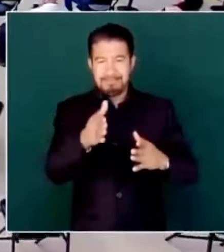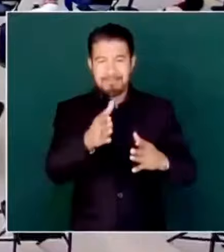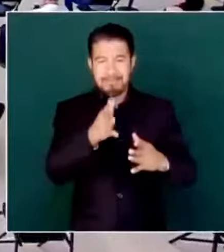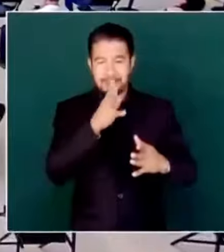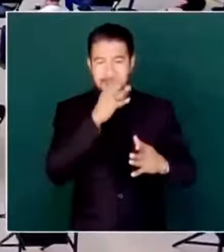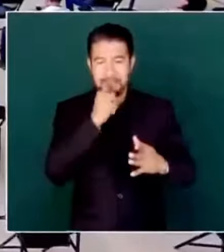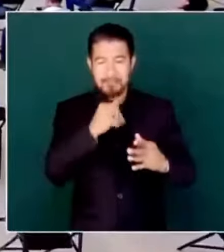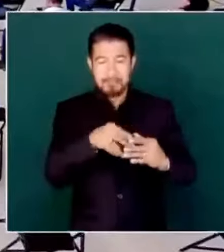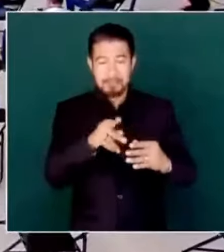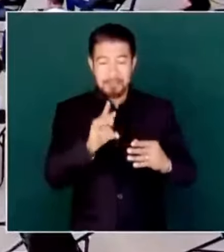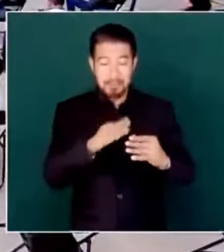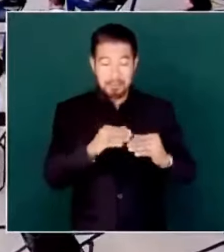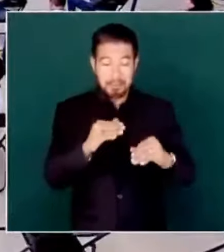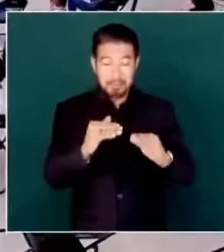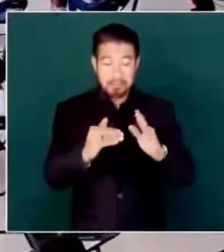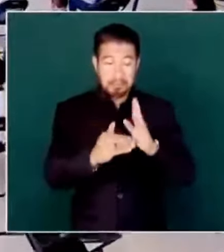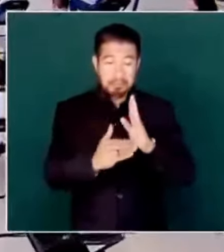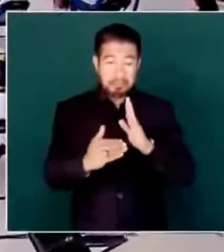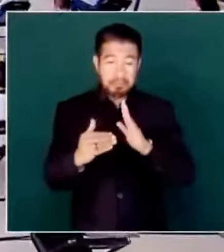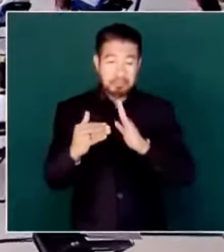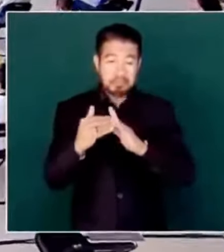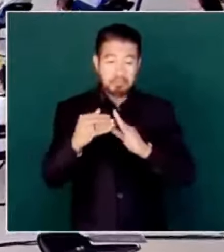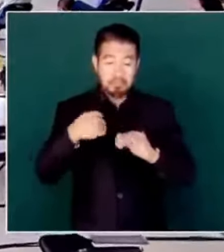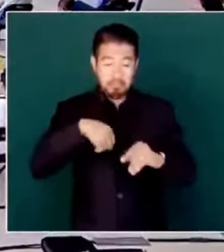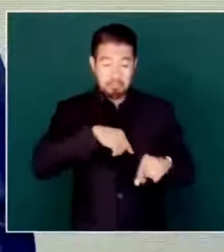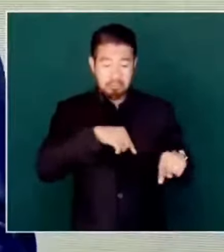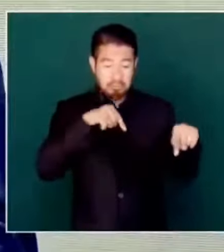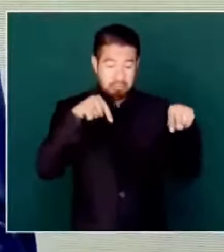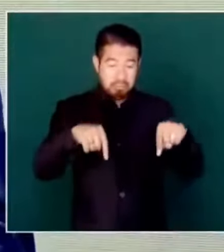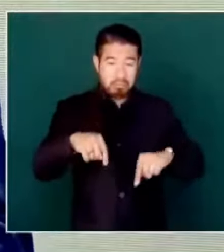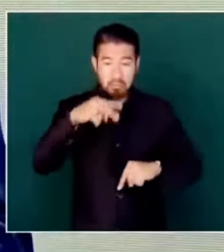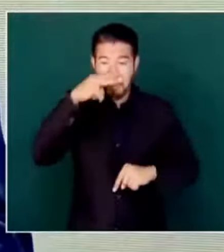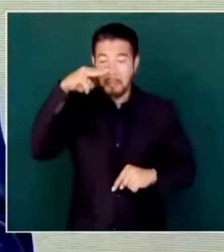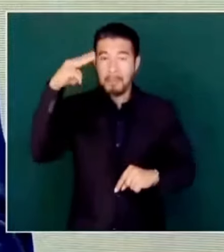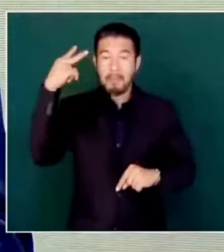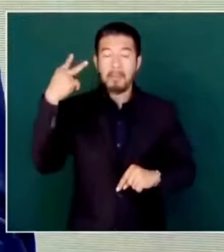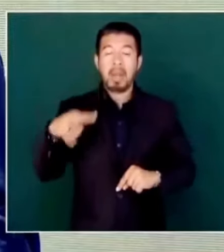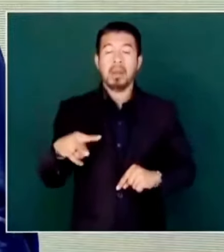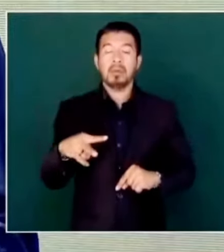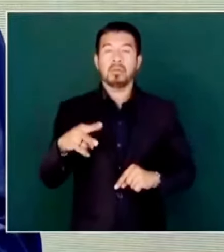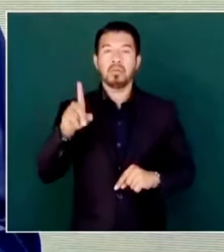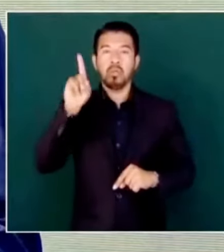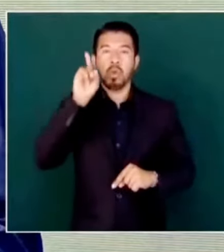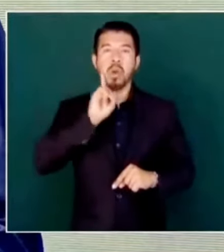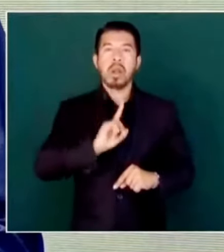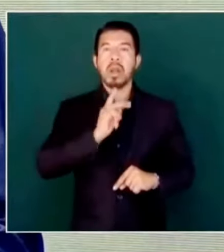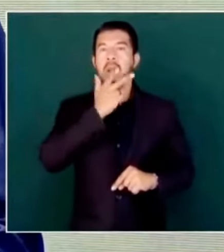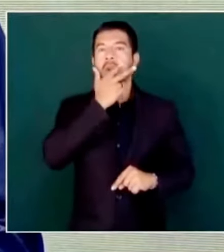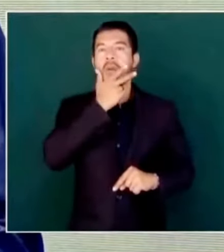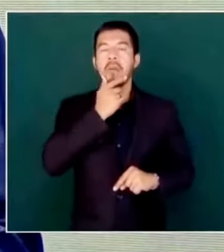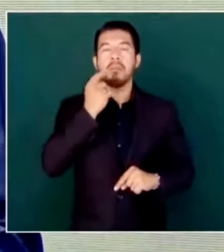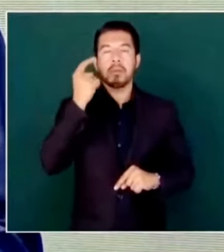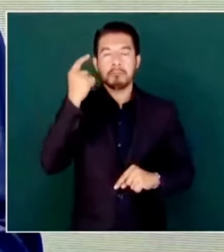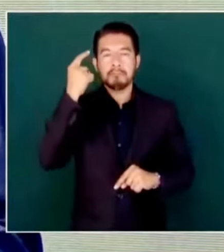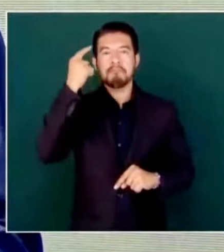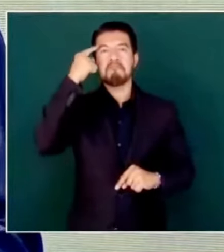Cuando hay millones, como sucede en México, de mujeres, de hombres conscientes,